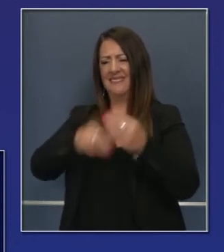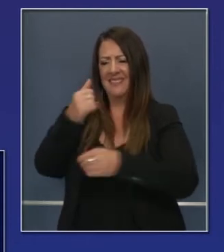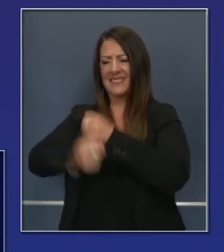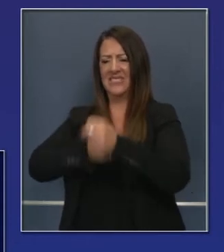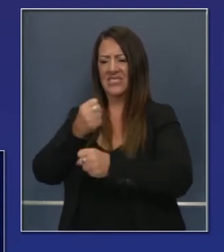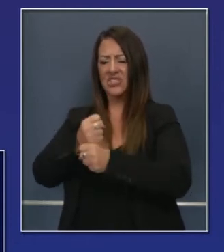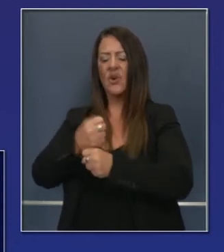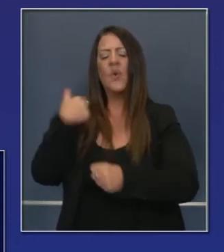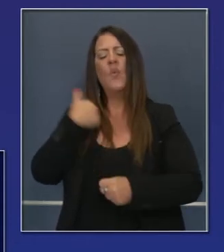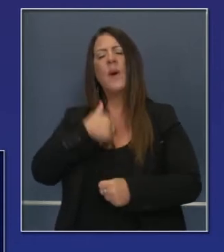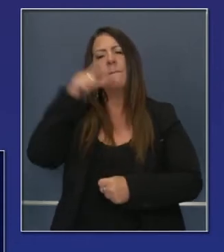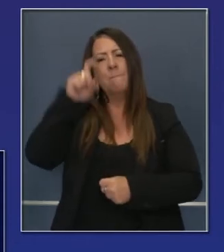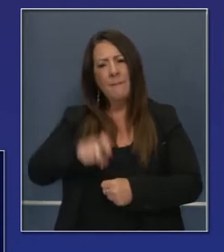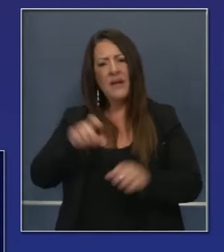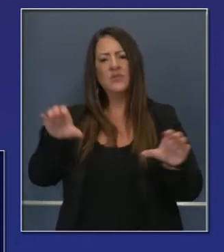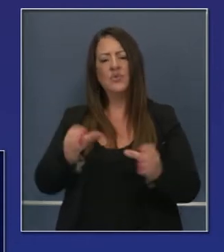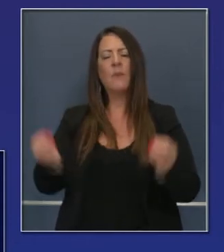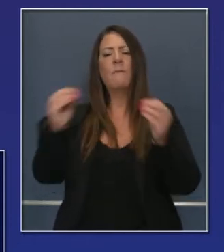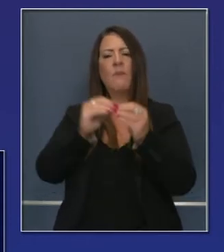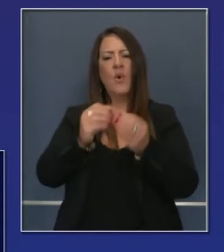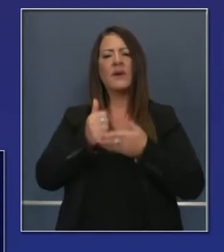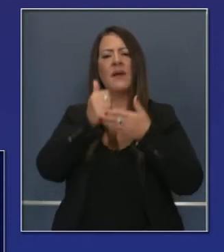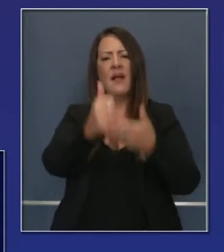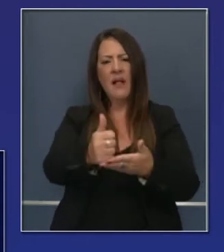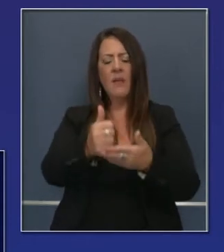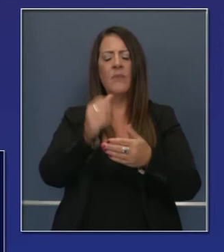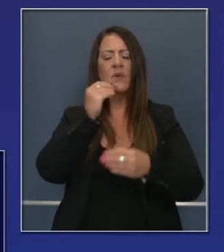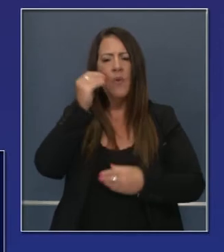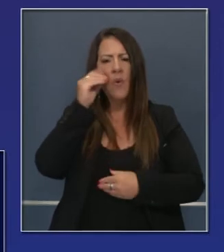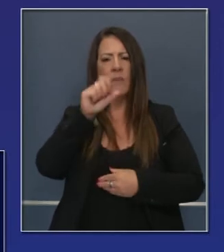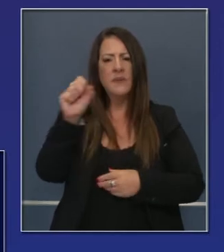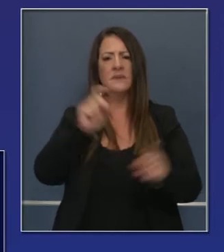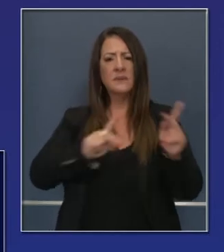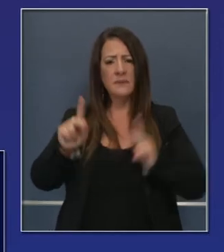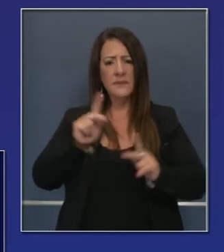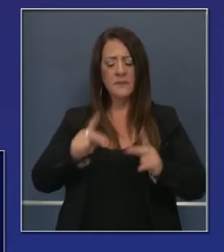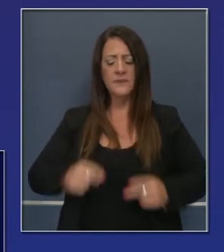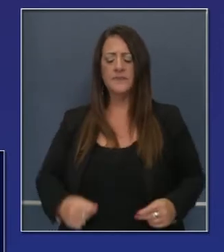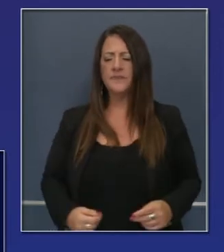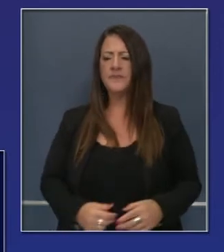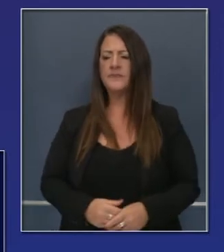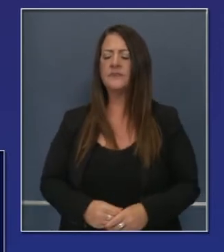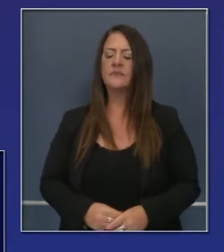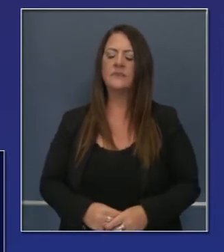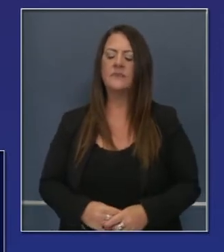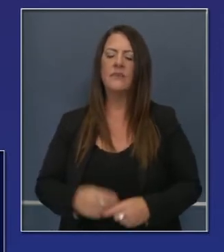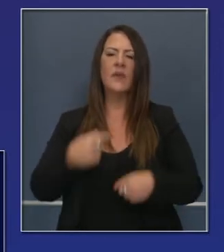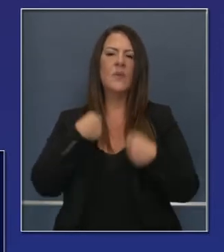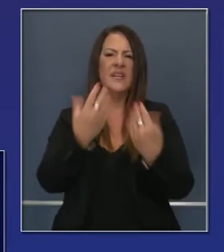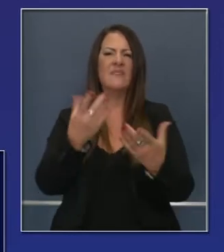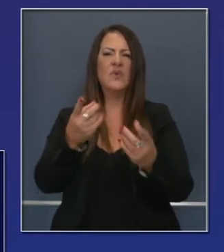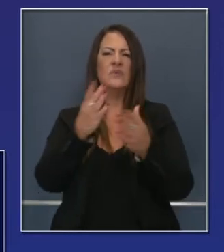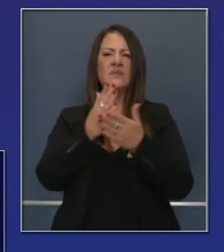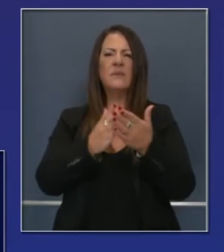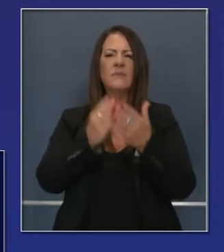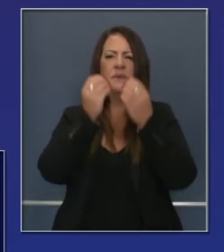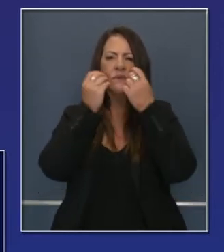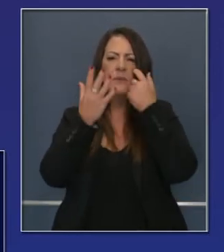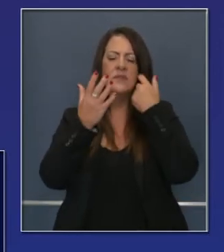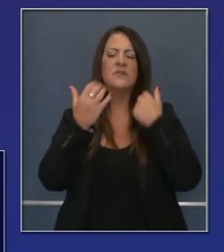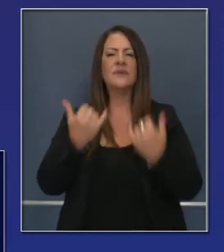futuro, como debemos hacerlo, seguiremos haciendo más y mejor en este espacio. Entonces quería darle a la gente una reseña muy breve